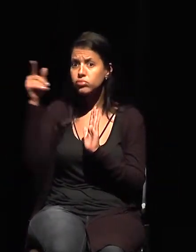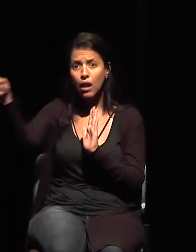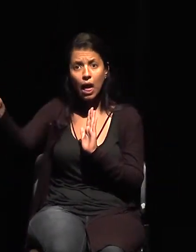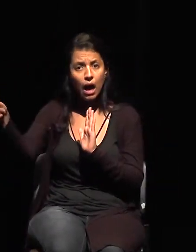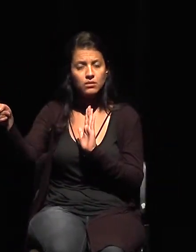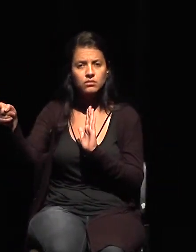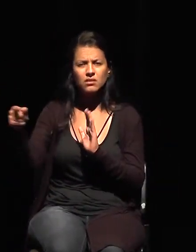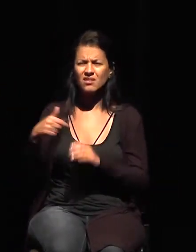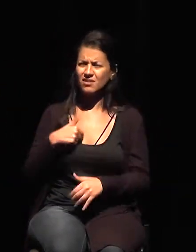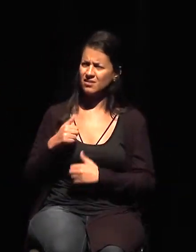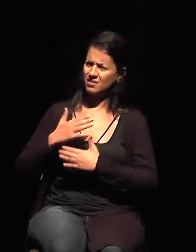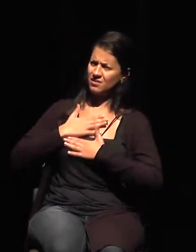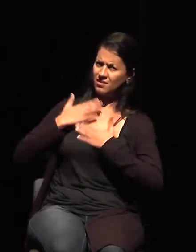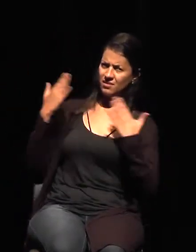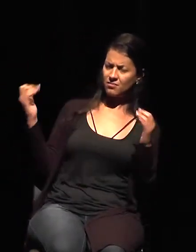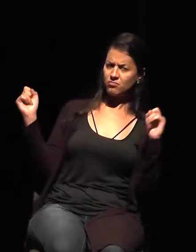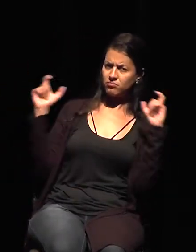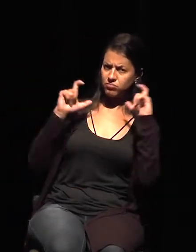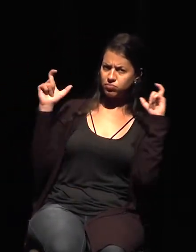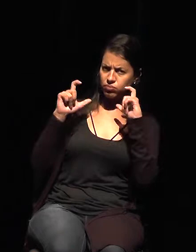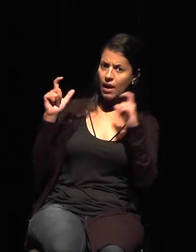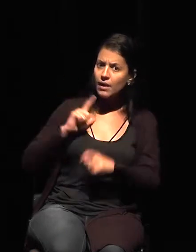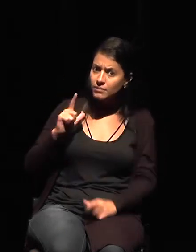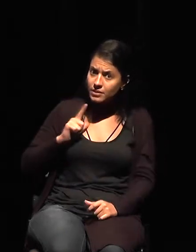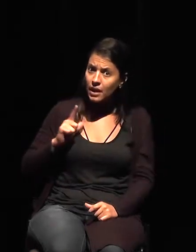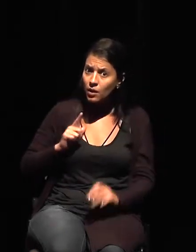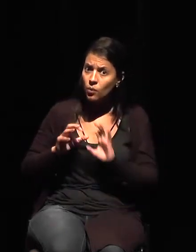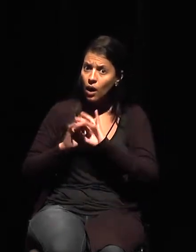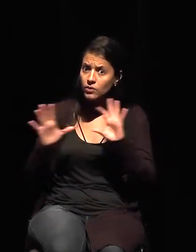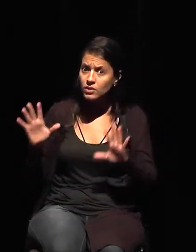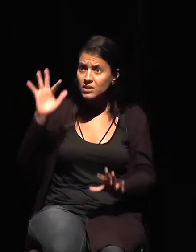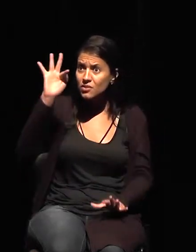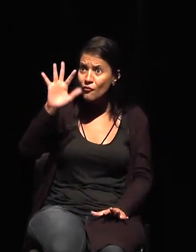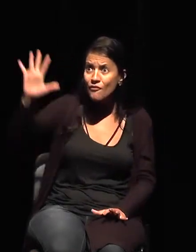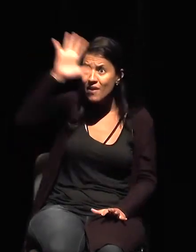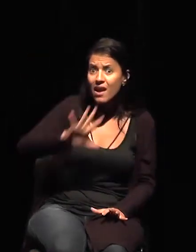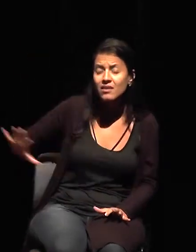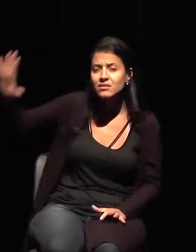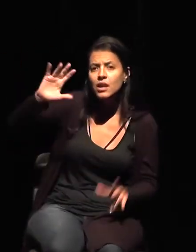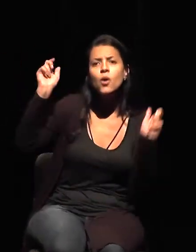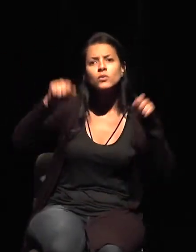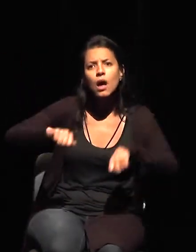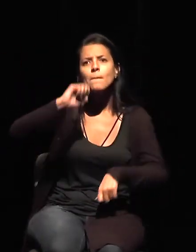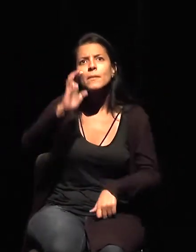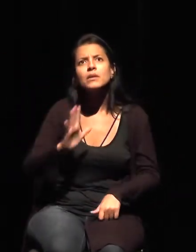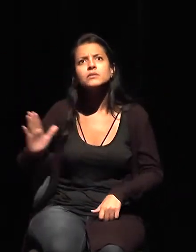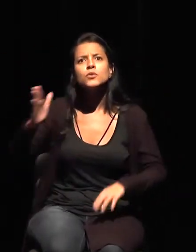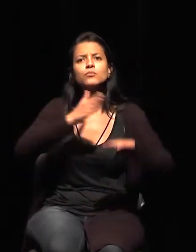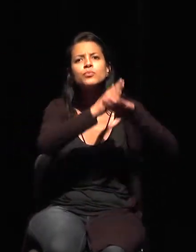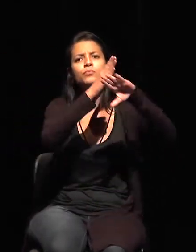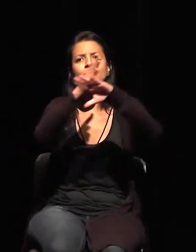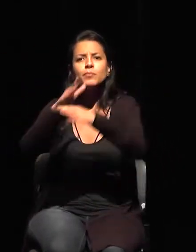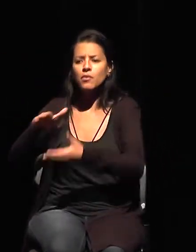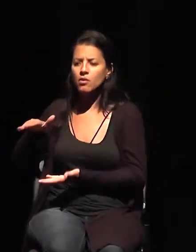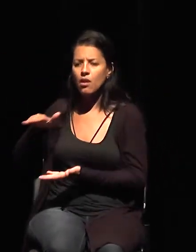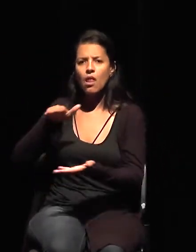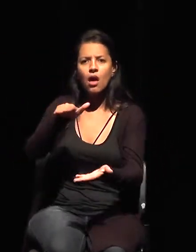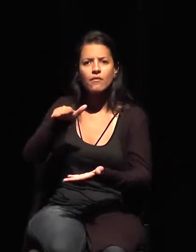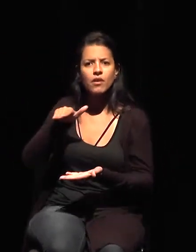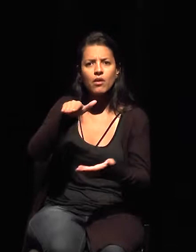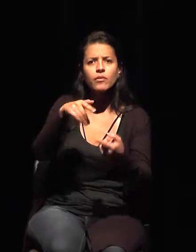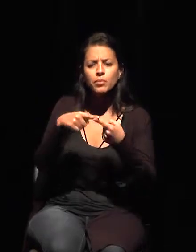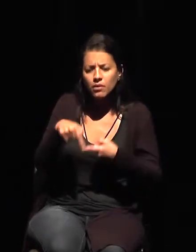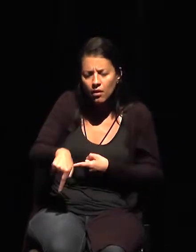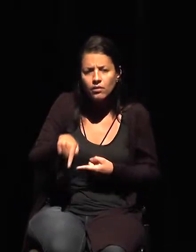federal para transitar por el país, ¿cómo eso no vale en los estados? Y eso sigue ocurriendo hasta